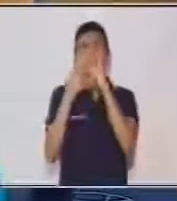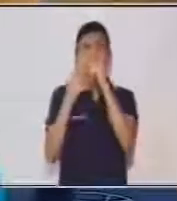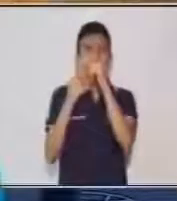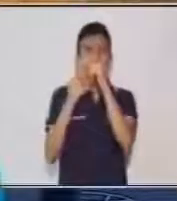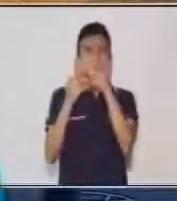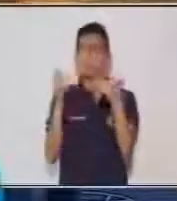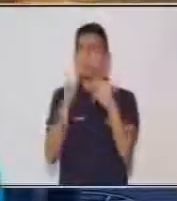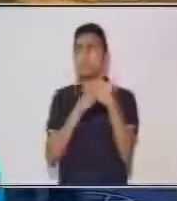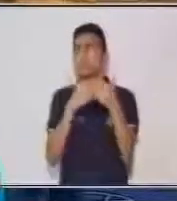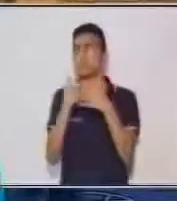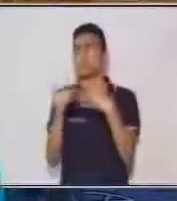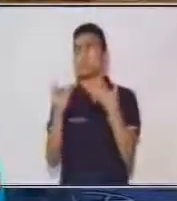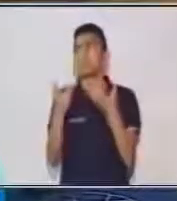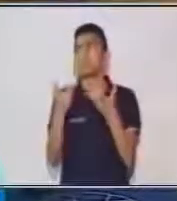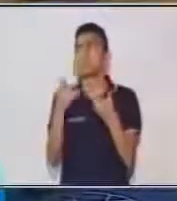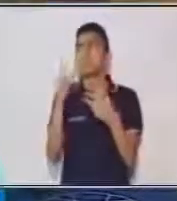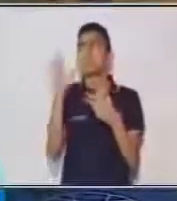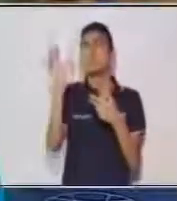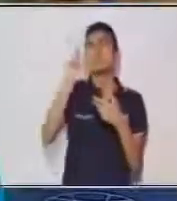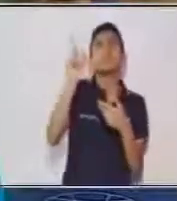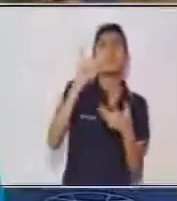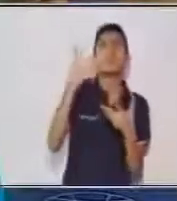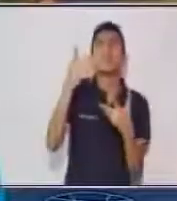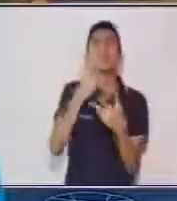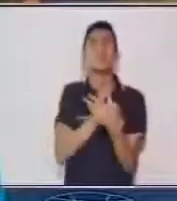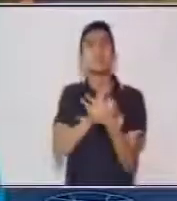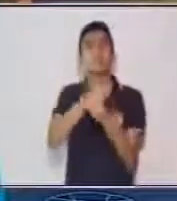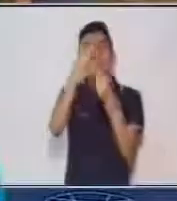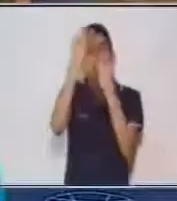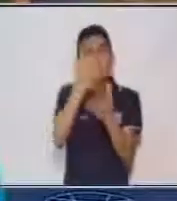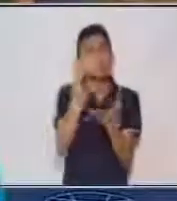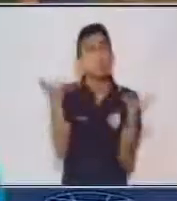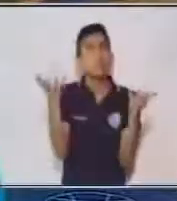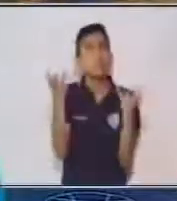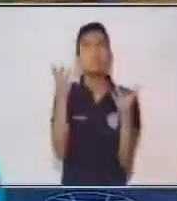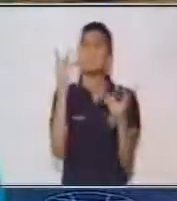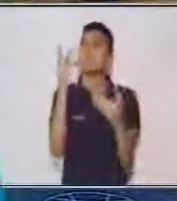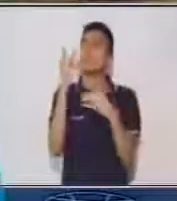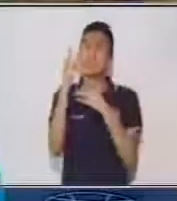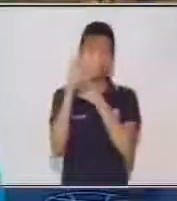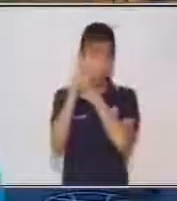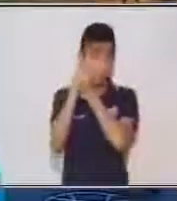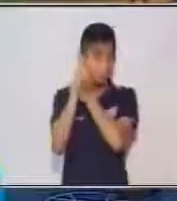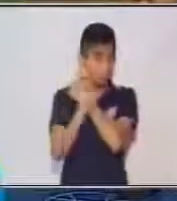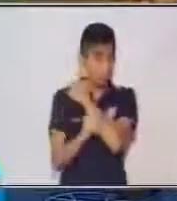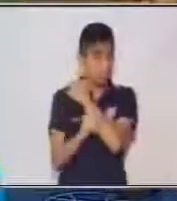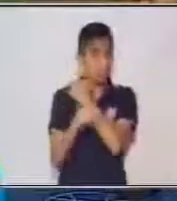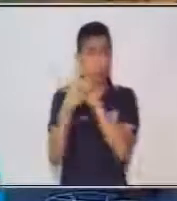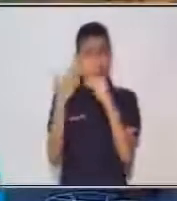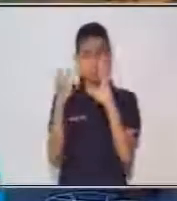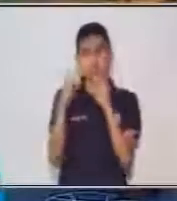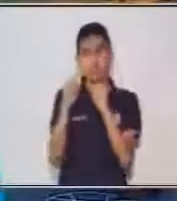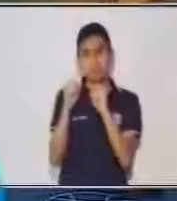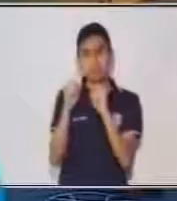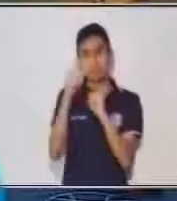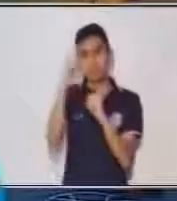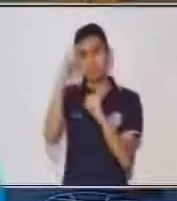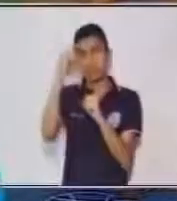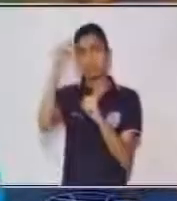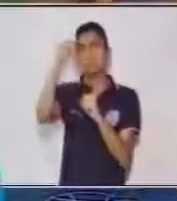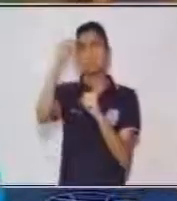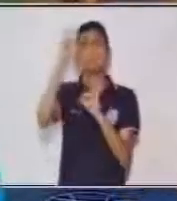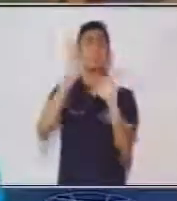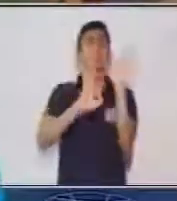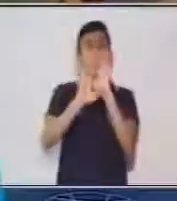Independientemente de dónde nosotros queremos aplicarlo, si lo podemos nosotros realizar mentalmente